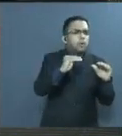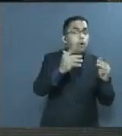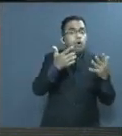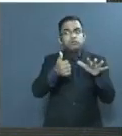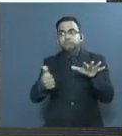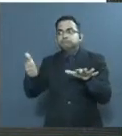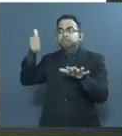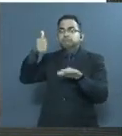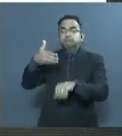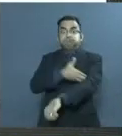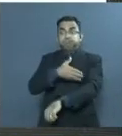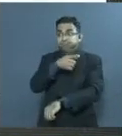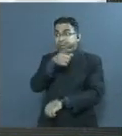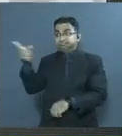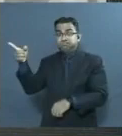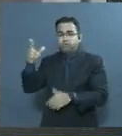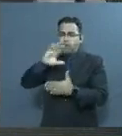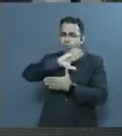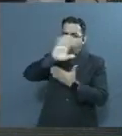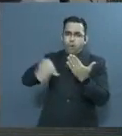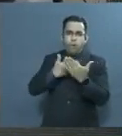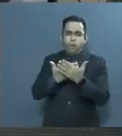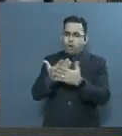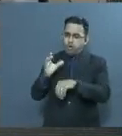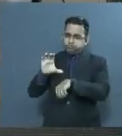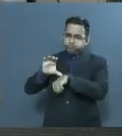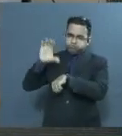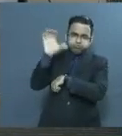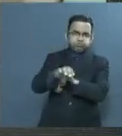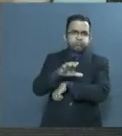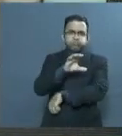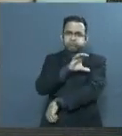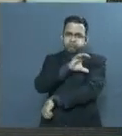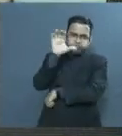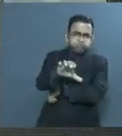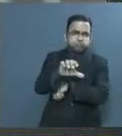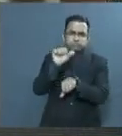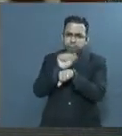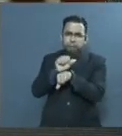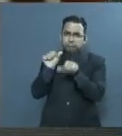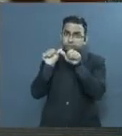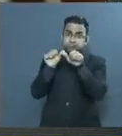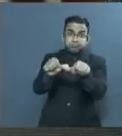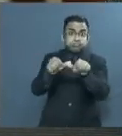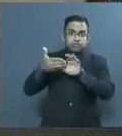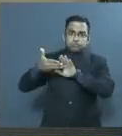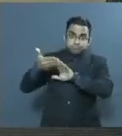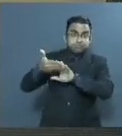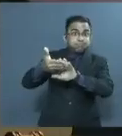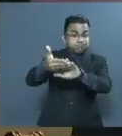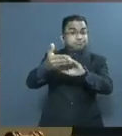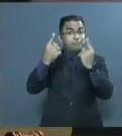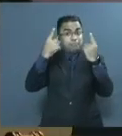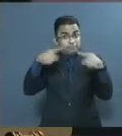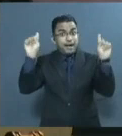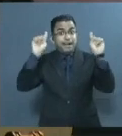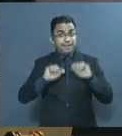responsabilidad, han puesto todo de sí para asegurar la continuidad de la Administración de Justicia.